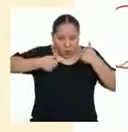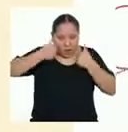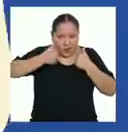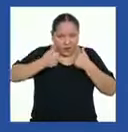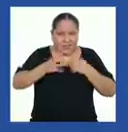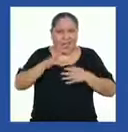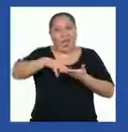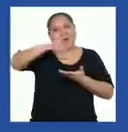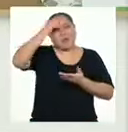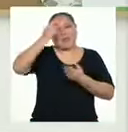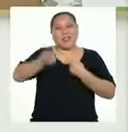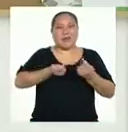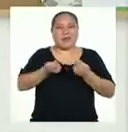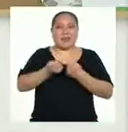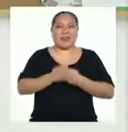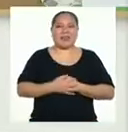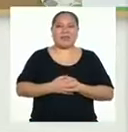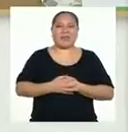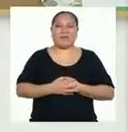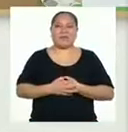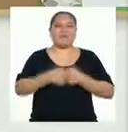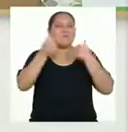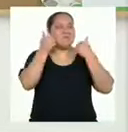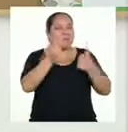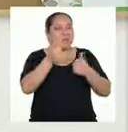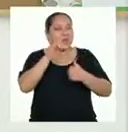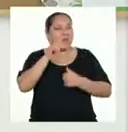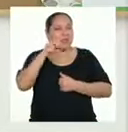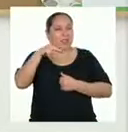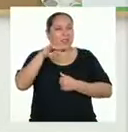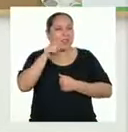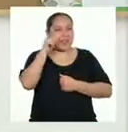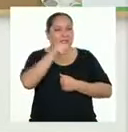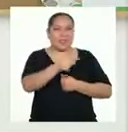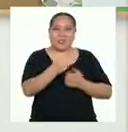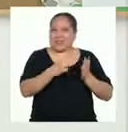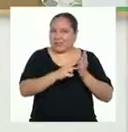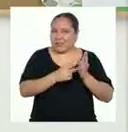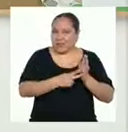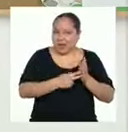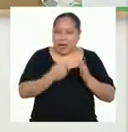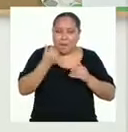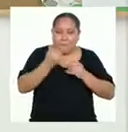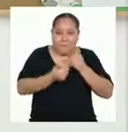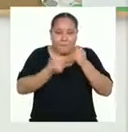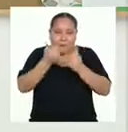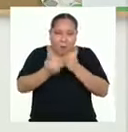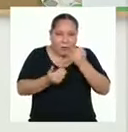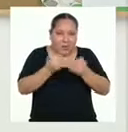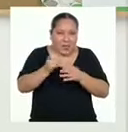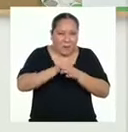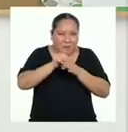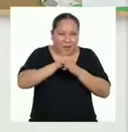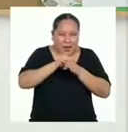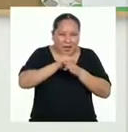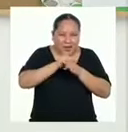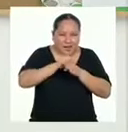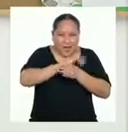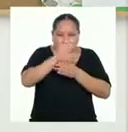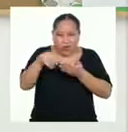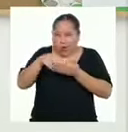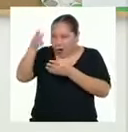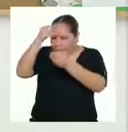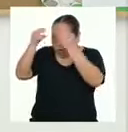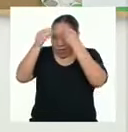manejarlas. Muy bien, Yanira. De eso se trata. De ir poniendo en práctica todo lo que vamos aprendiendo.